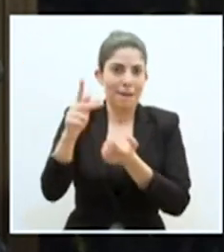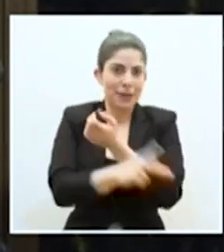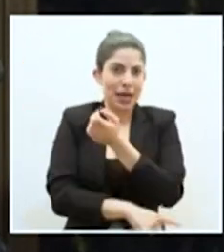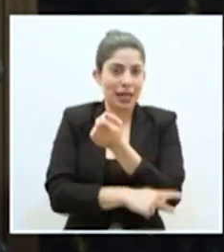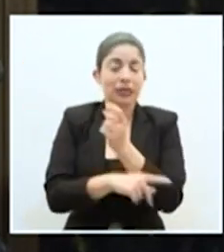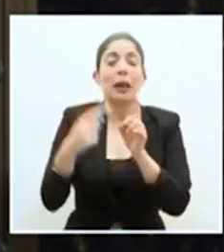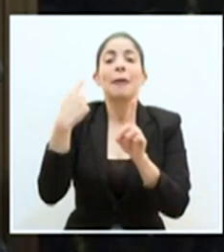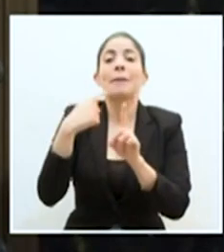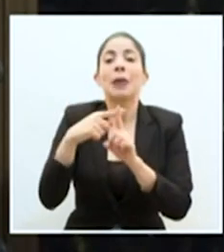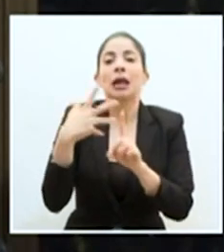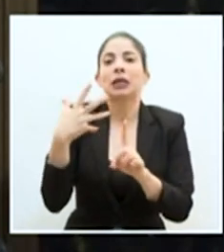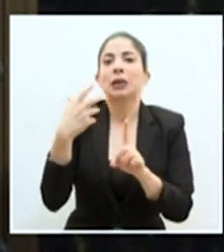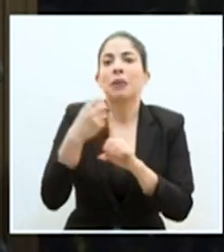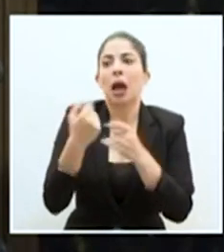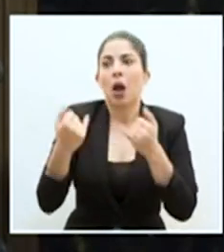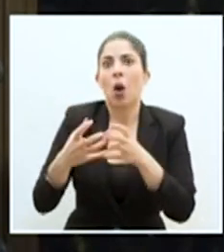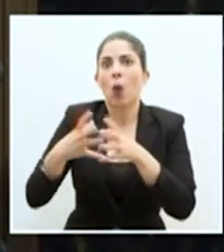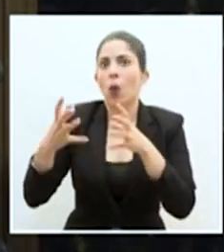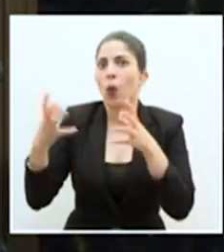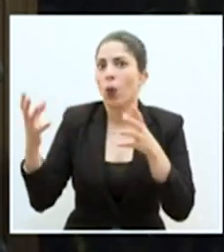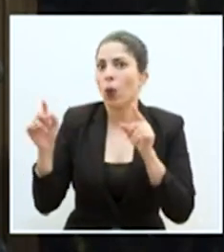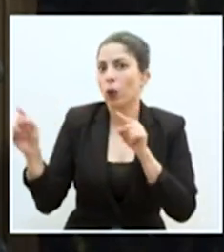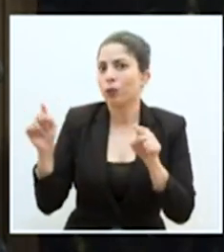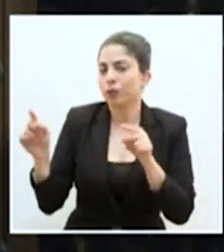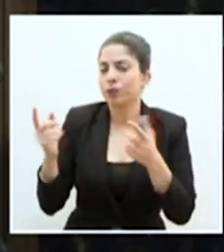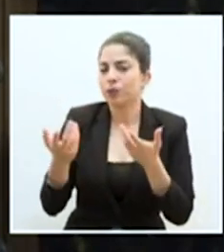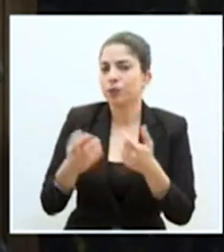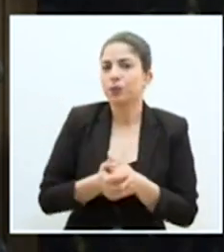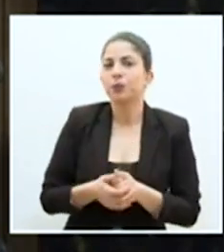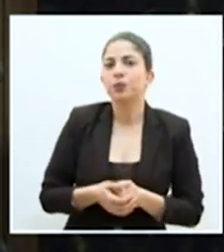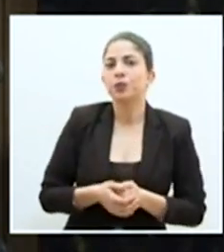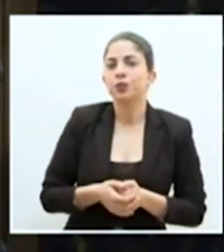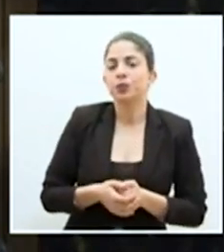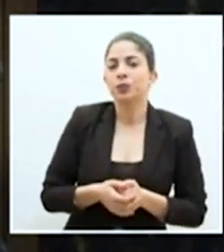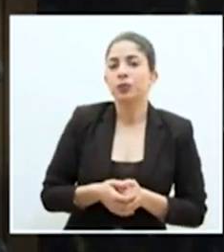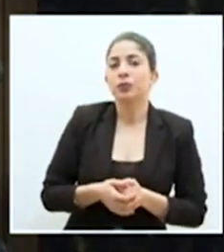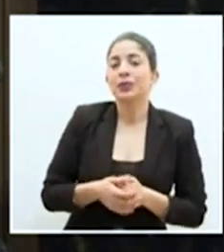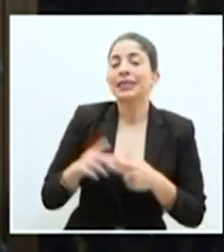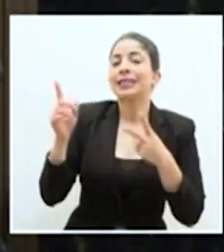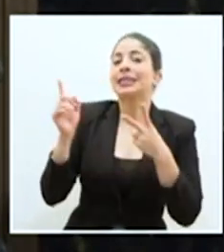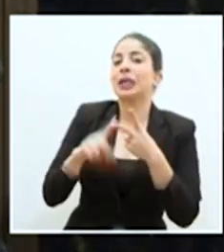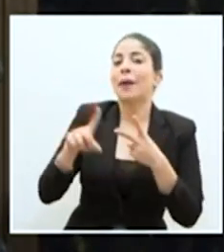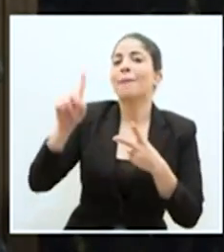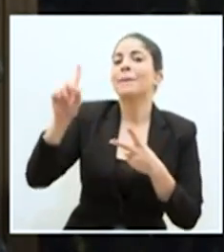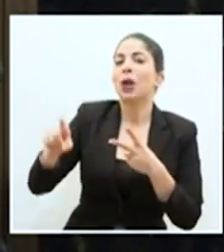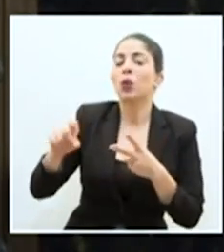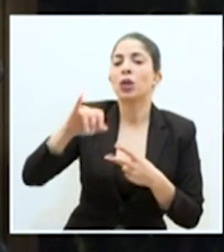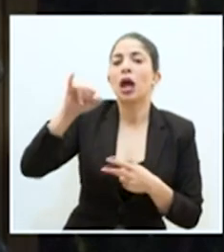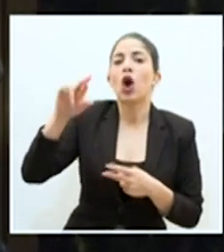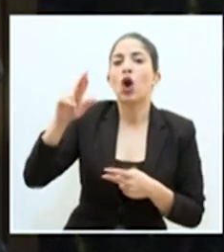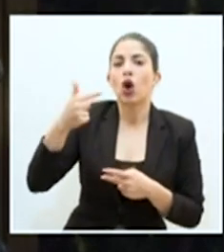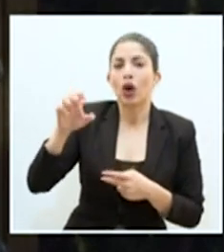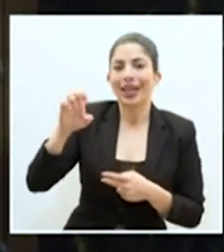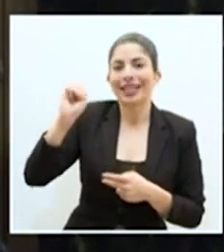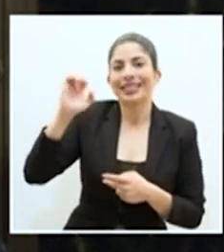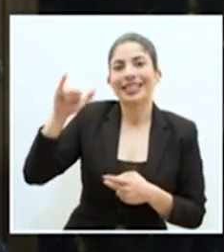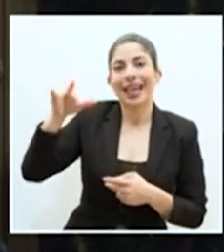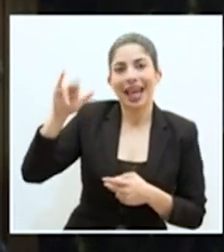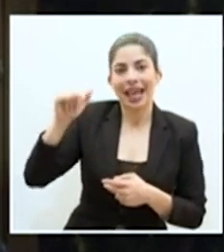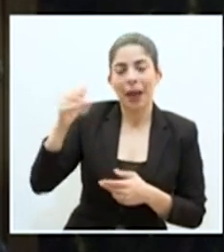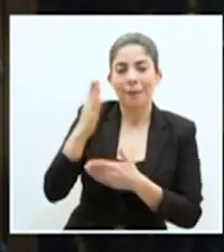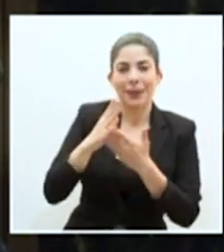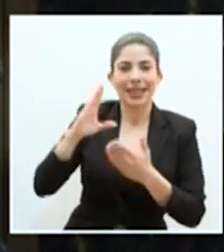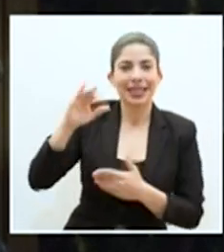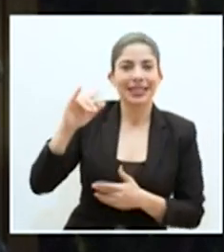cifras que se ha notado recientemente. Mi segunda consulta va para don Jorge Sequeira, de